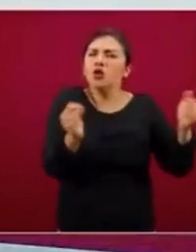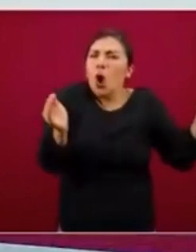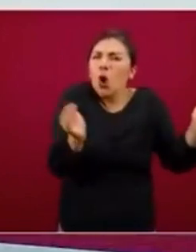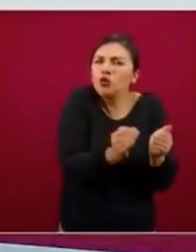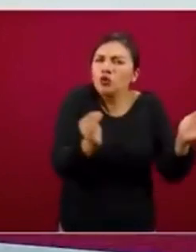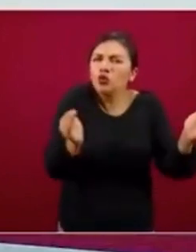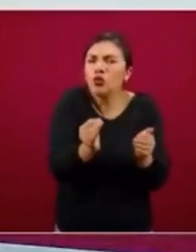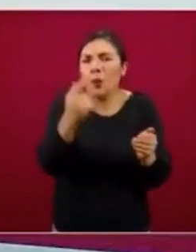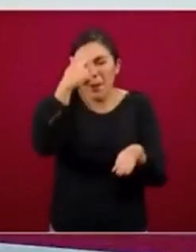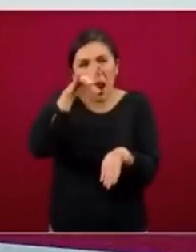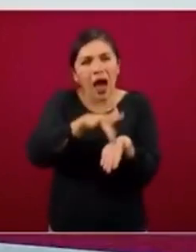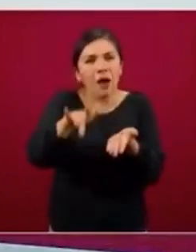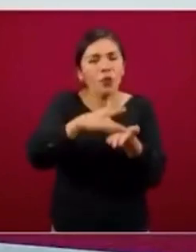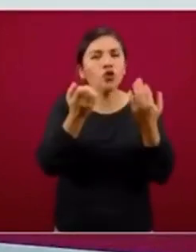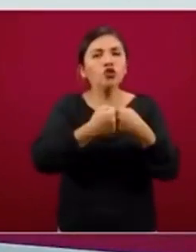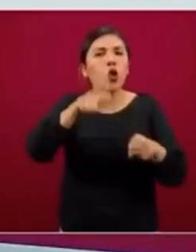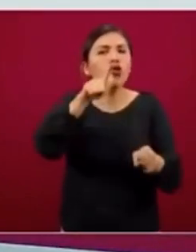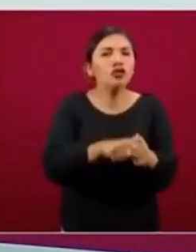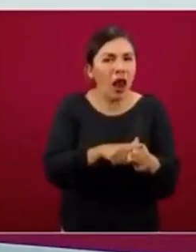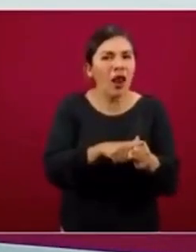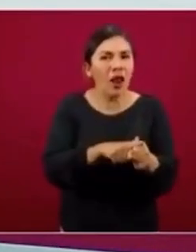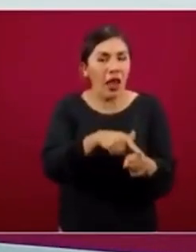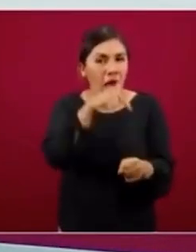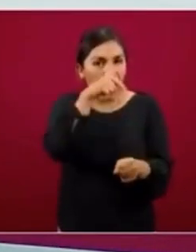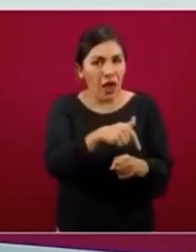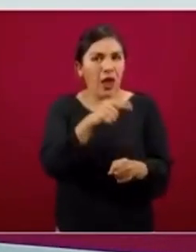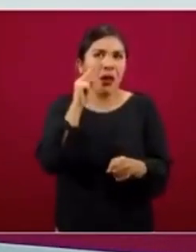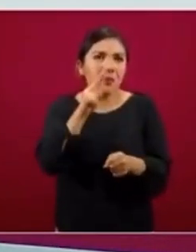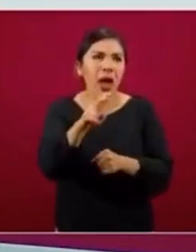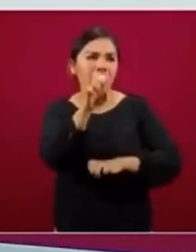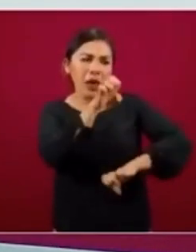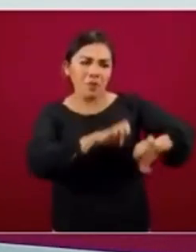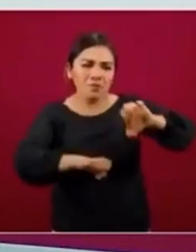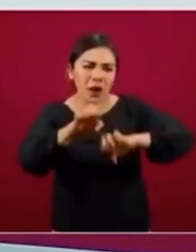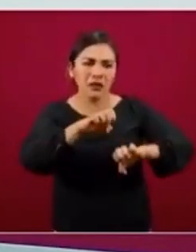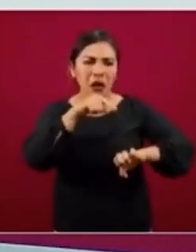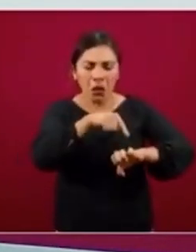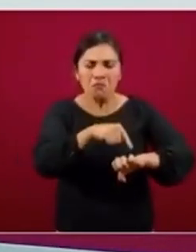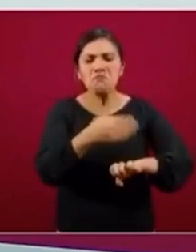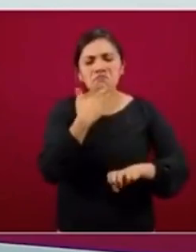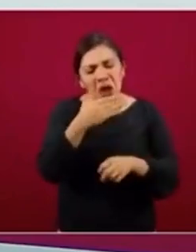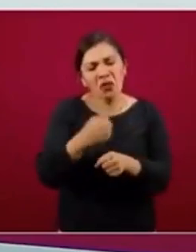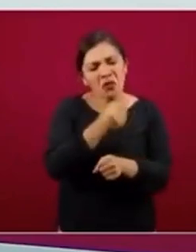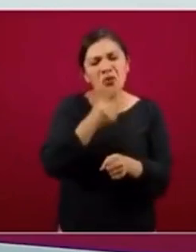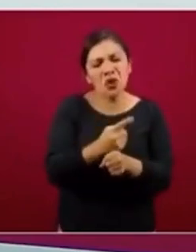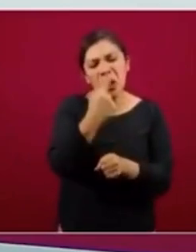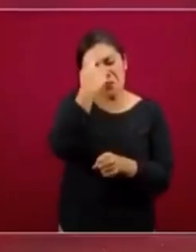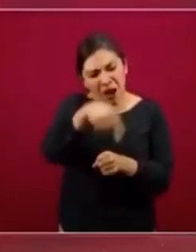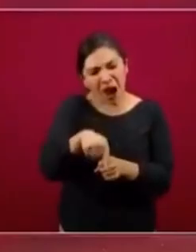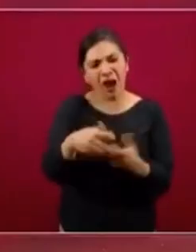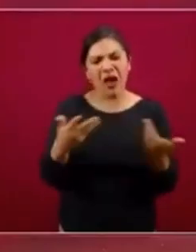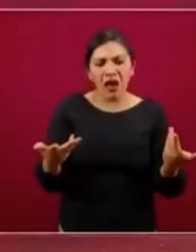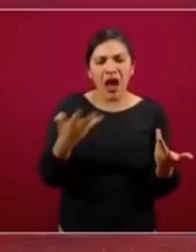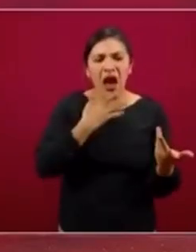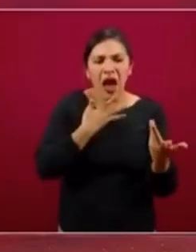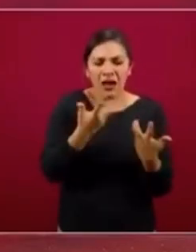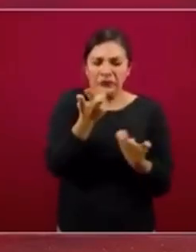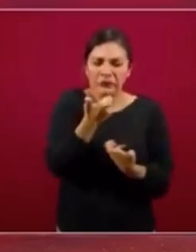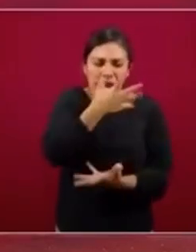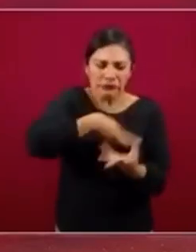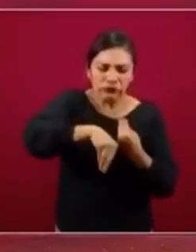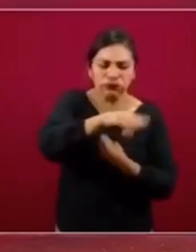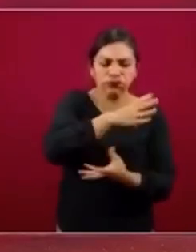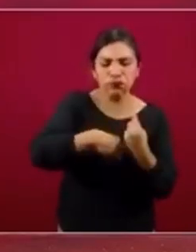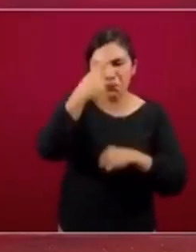de base social que ven en la empresarialidad esa oportunidad de tener recursos para